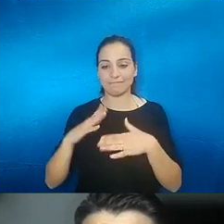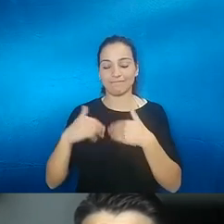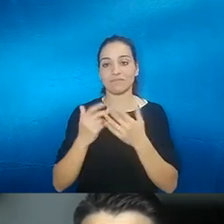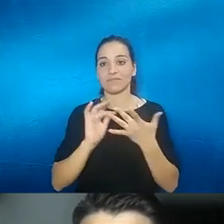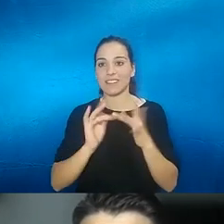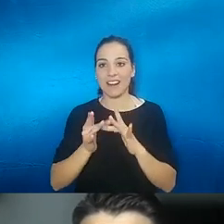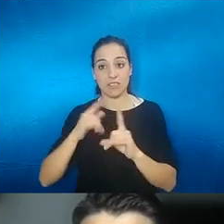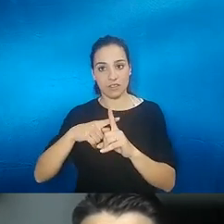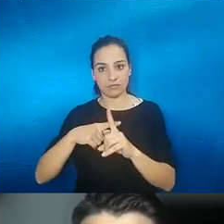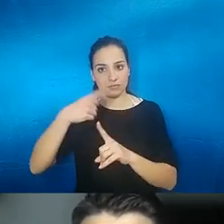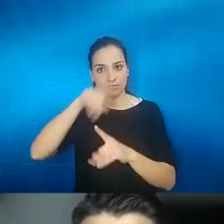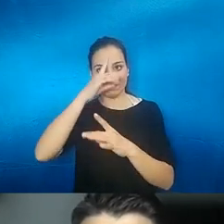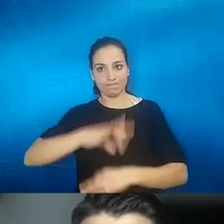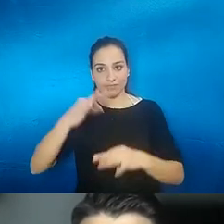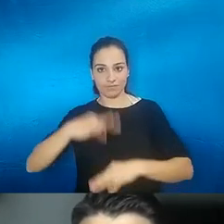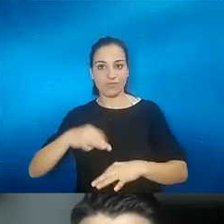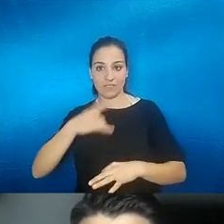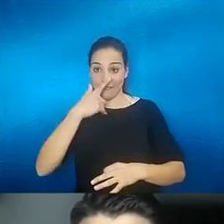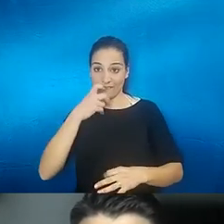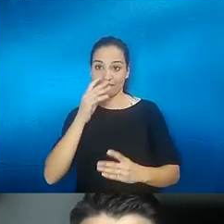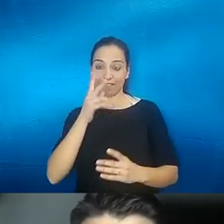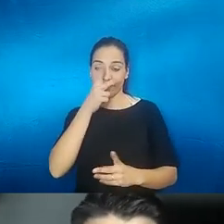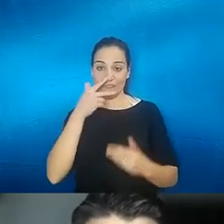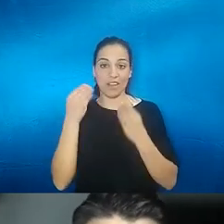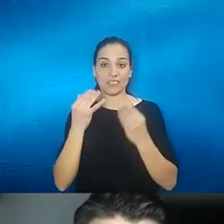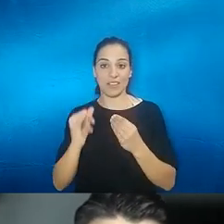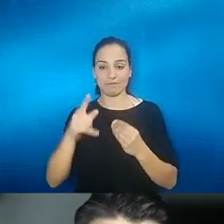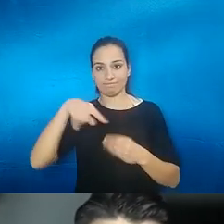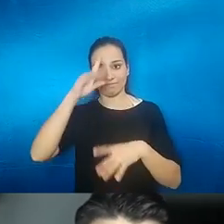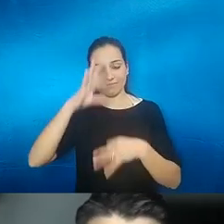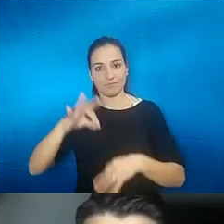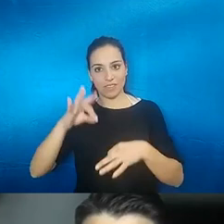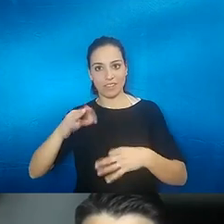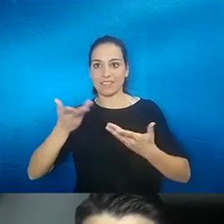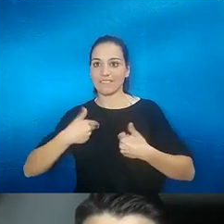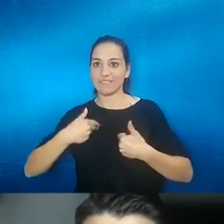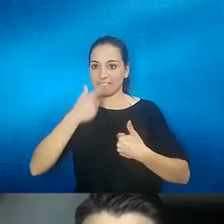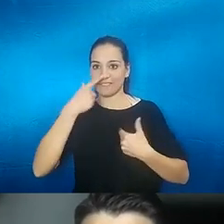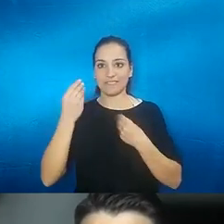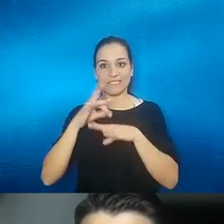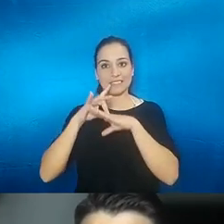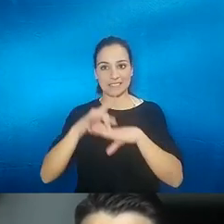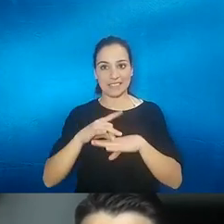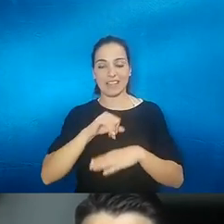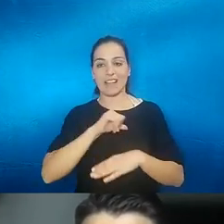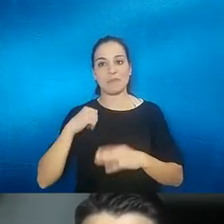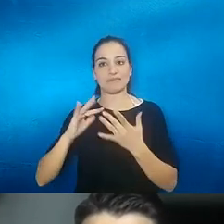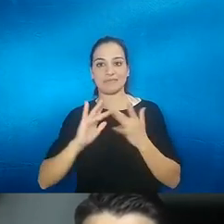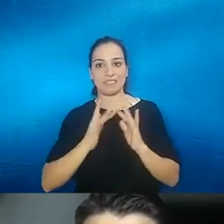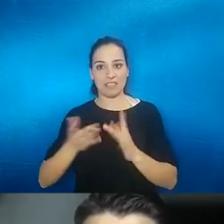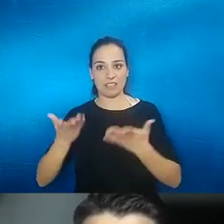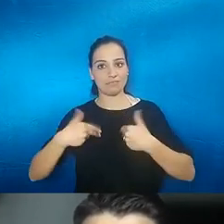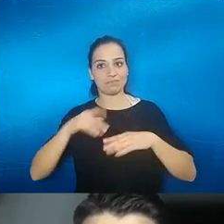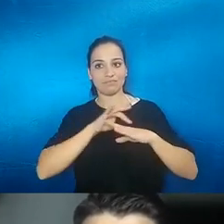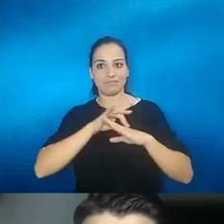conscientes los que lo tenemos hasta qué punto nos guía también en las relaciones personales y